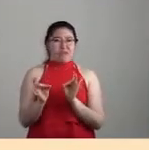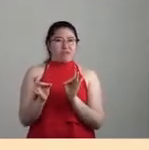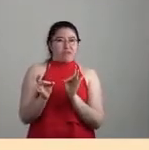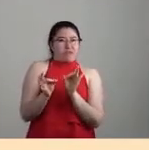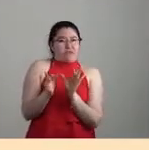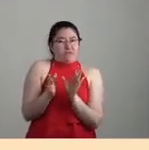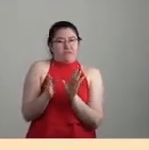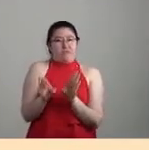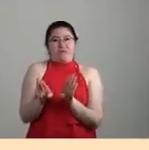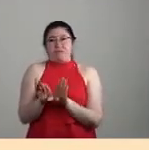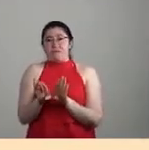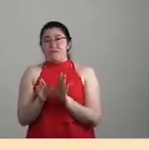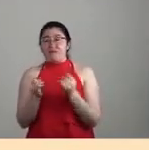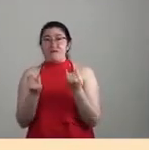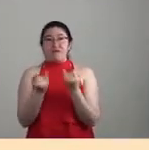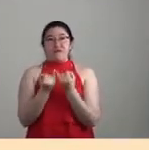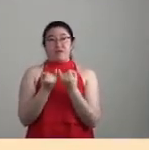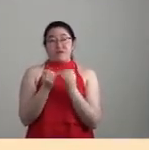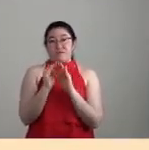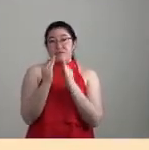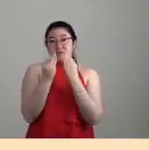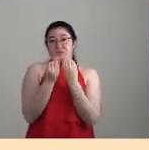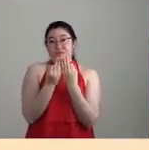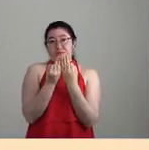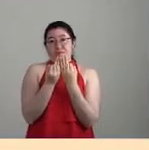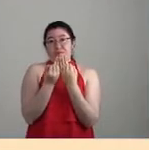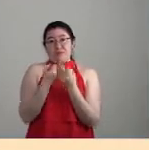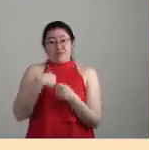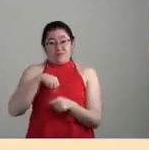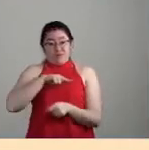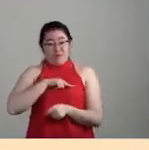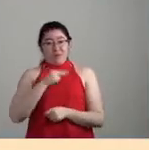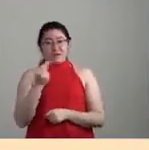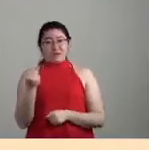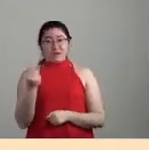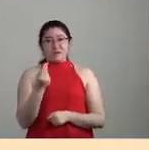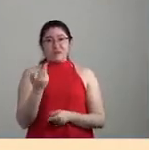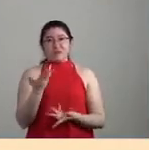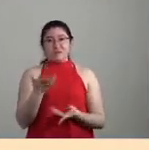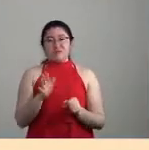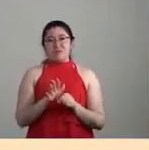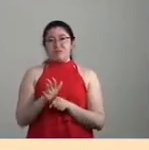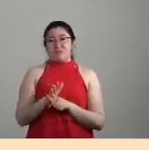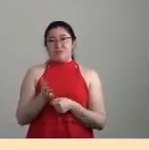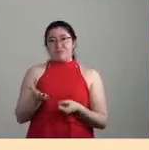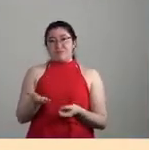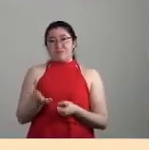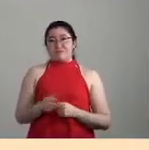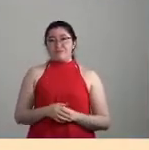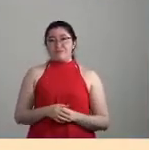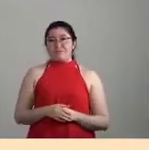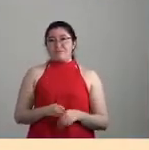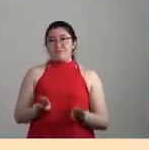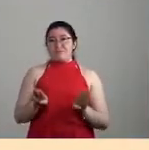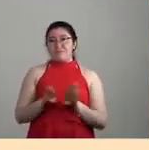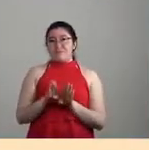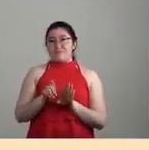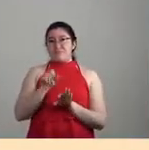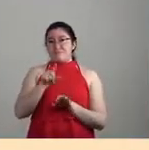sistémica, que es un contexto en el cual, pues, lo que vemos y observamos prácticamente todos los días es una continua